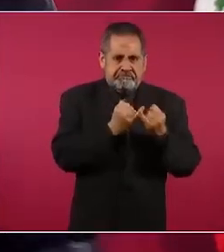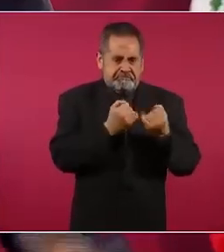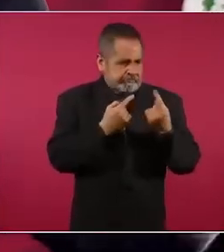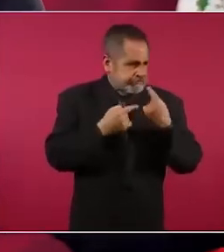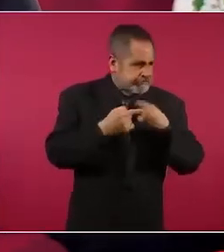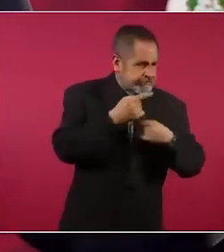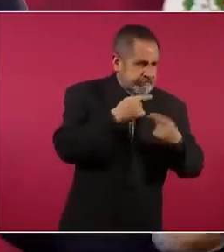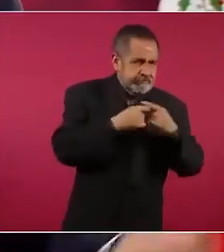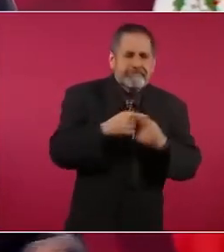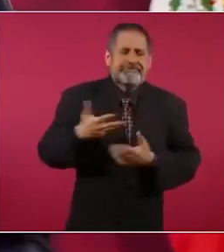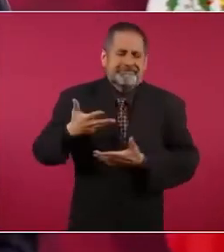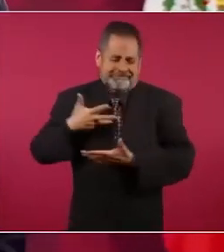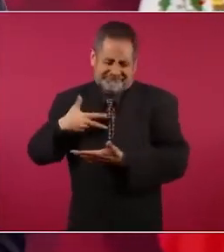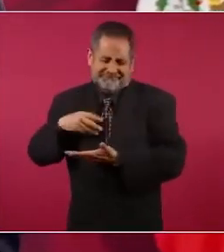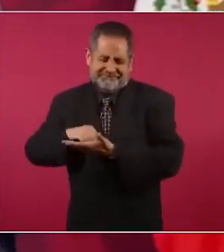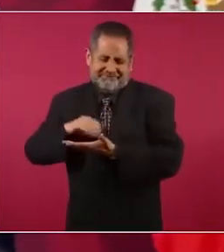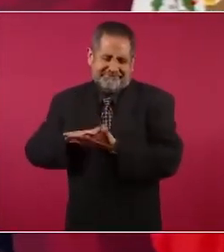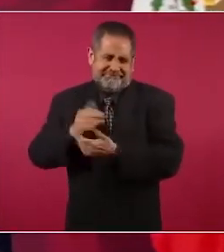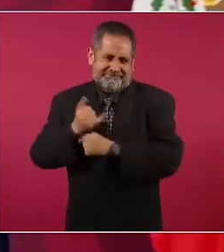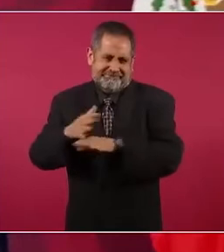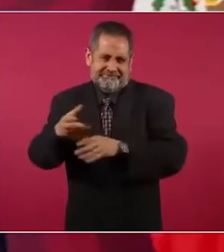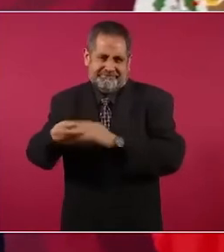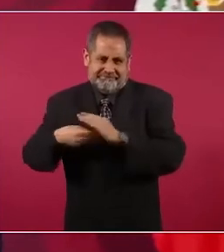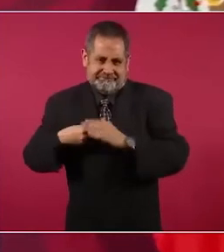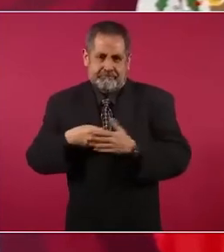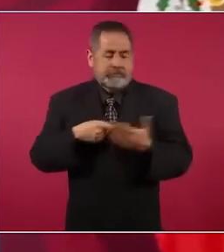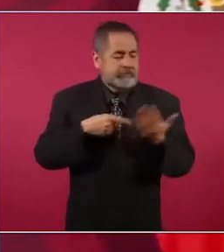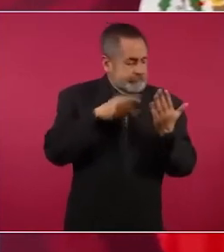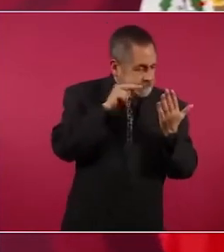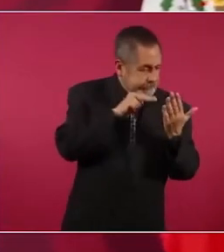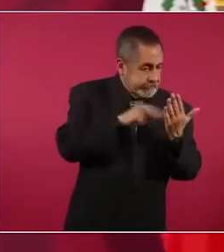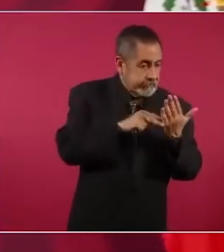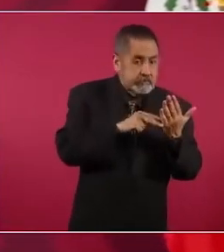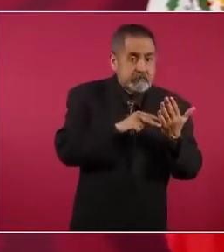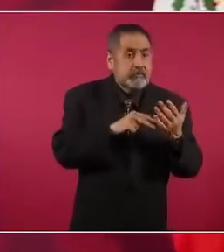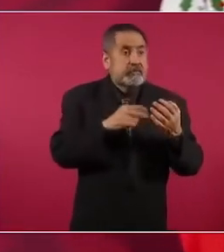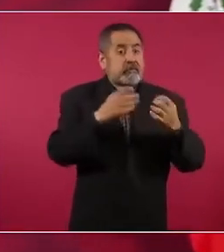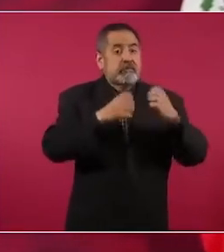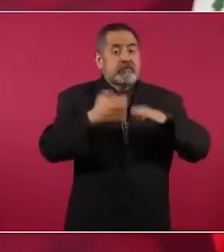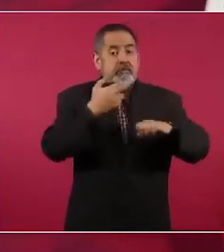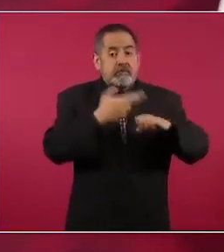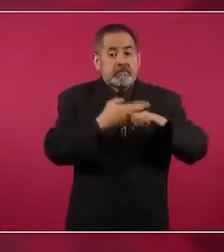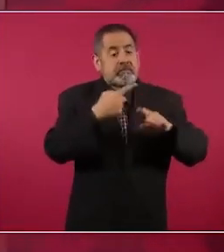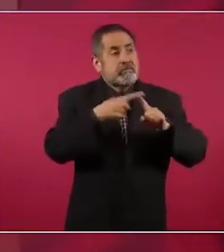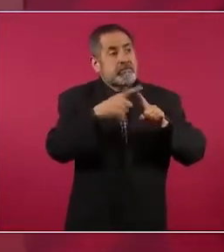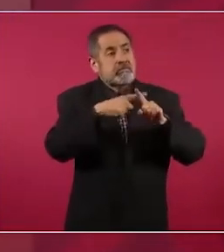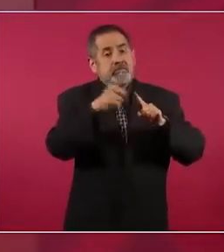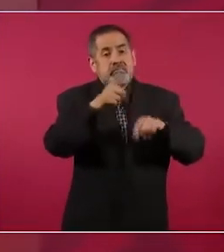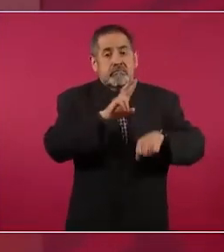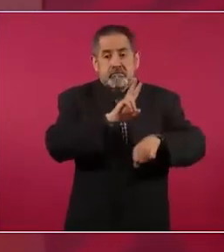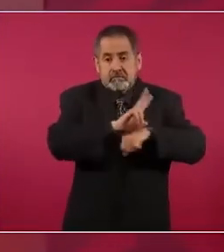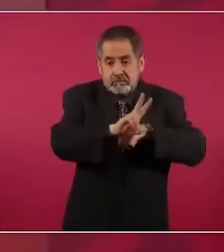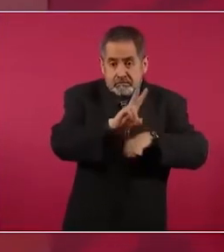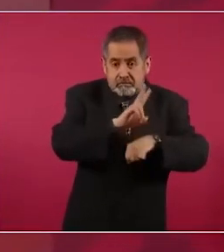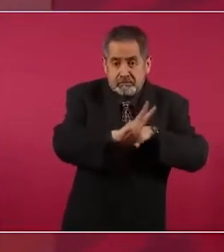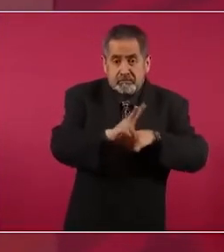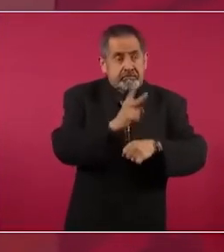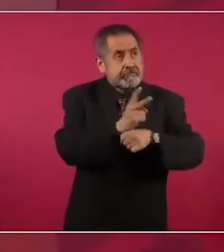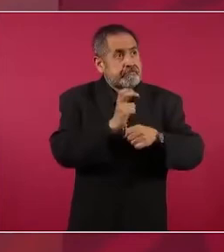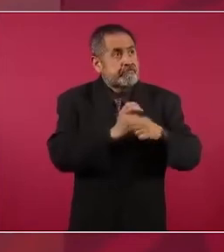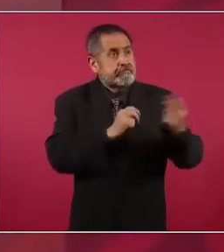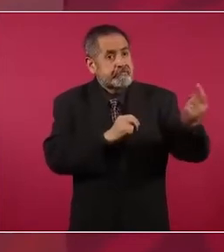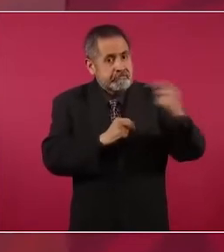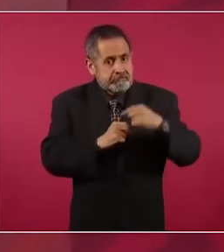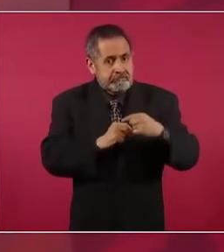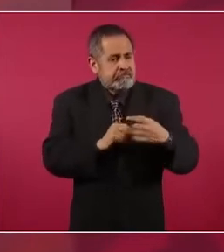Tengo toda la información. Trajeron a empresarios de Venezuela para